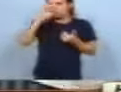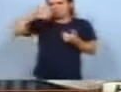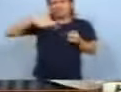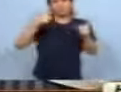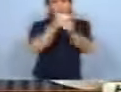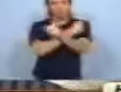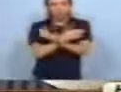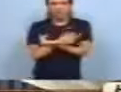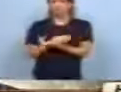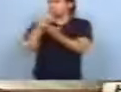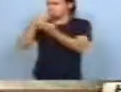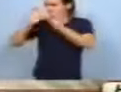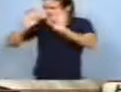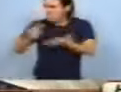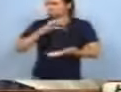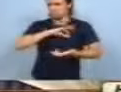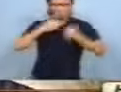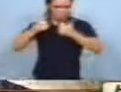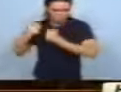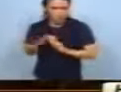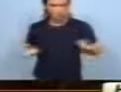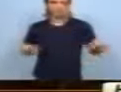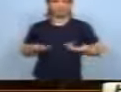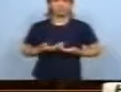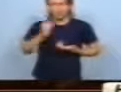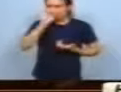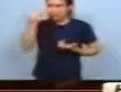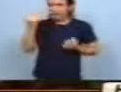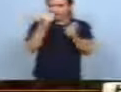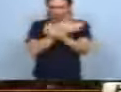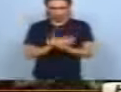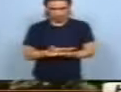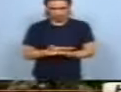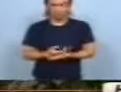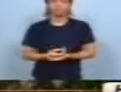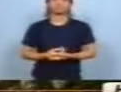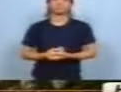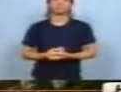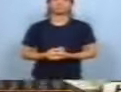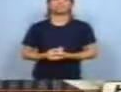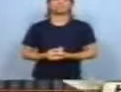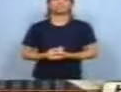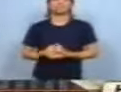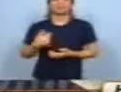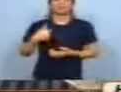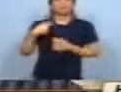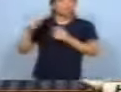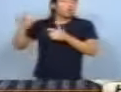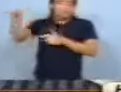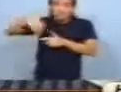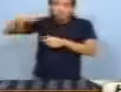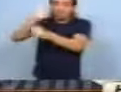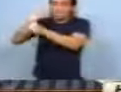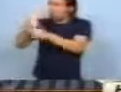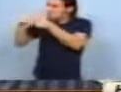discusiones, si no te pagan a término que no puedes pagar a los trabajadores, no depositan, pero no, ninguna otra cosa. Con ellos está todo